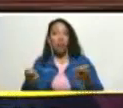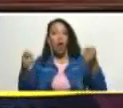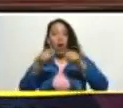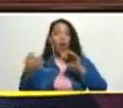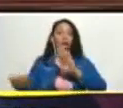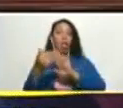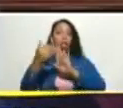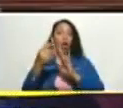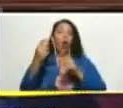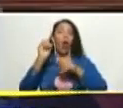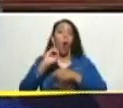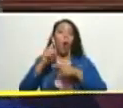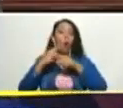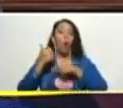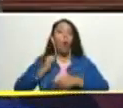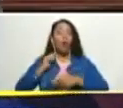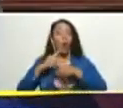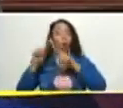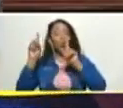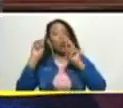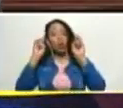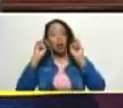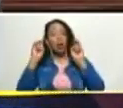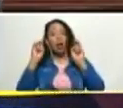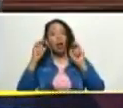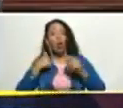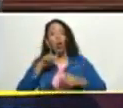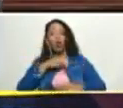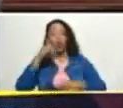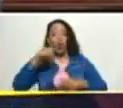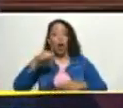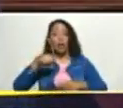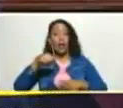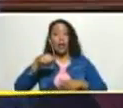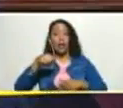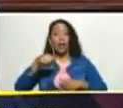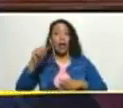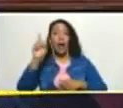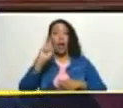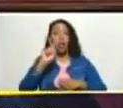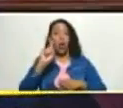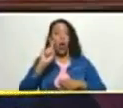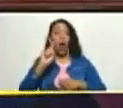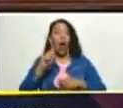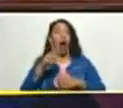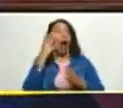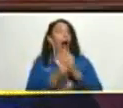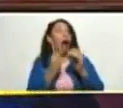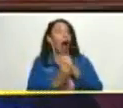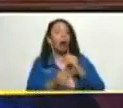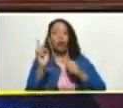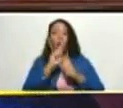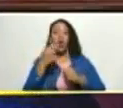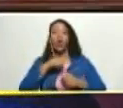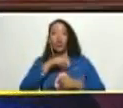o en cualquier otra condición a nosotros nos ha tocado esta y no la rehuimos le damos el frente